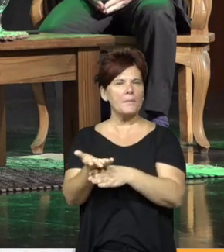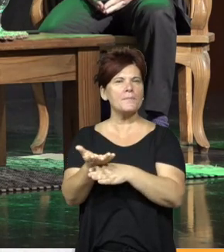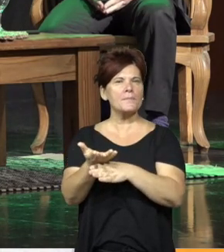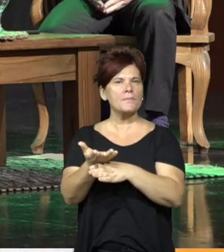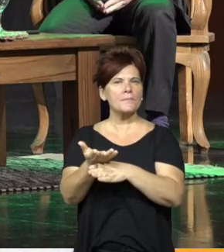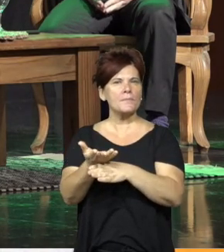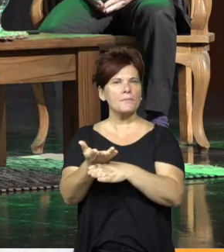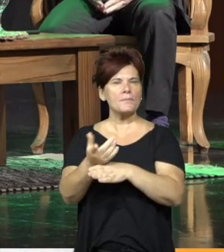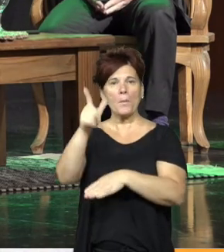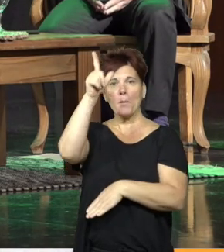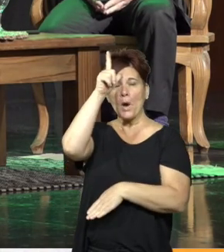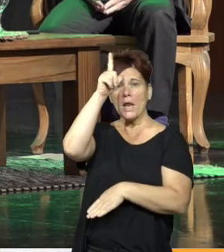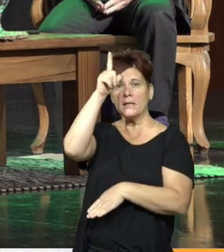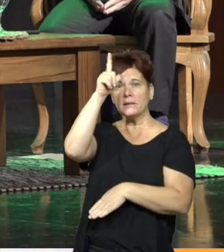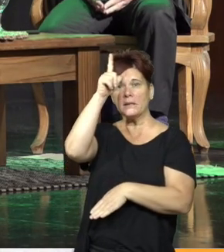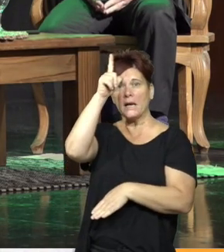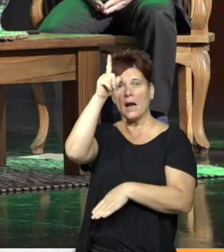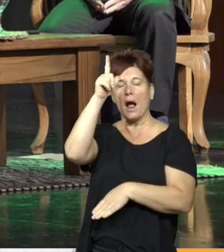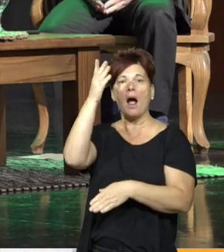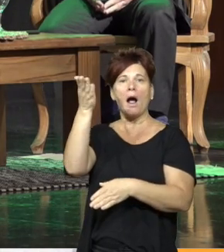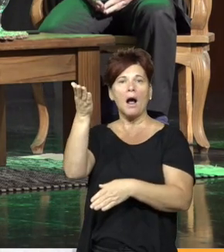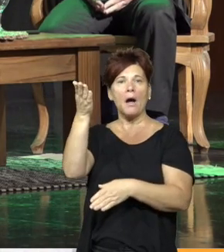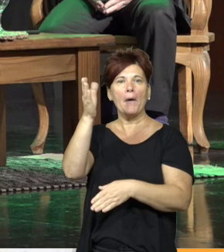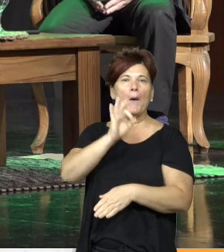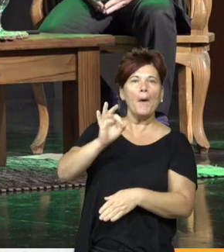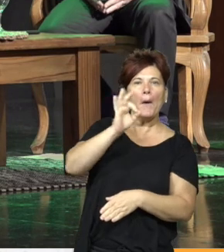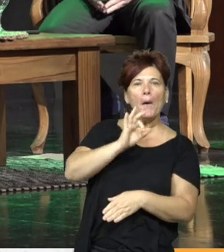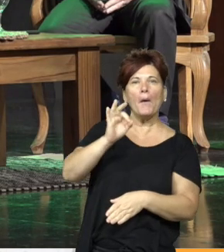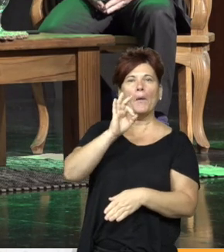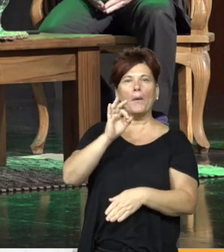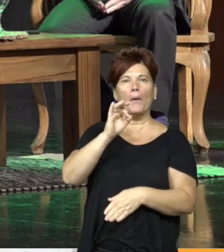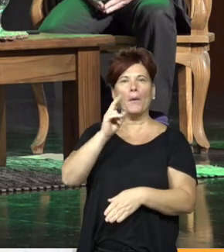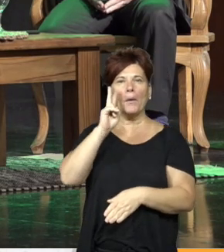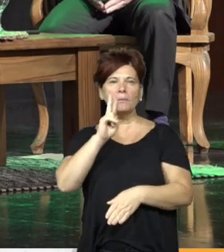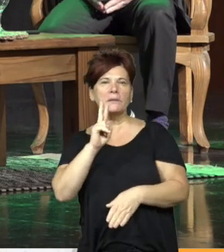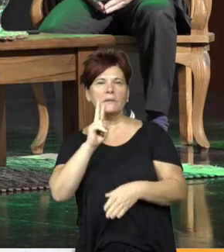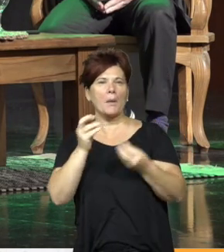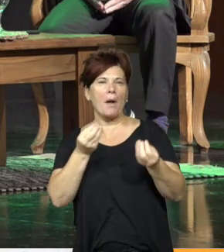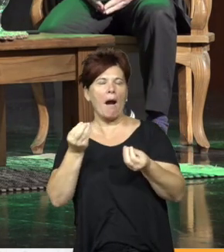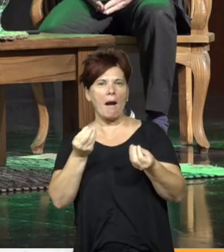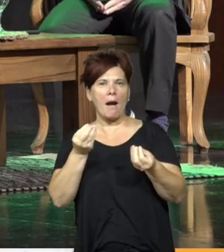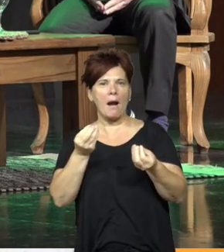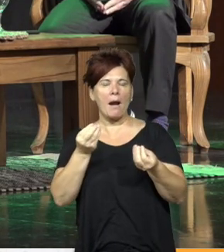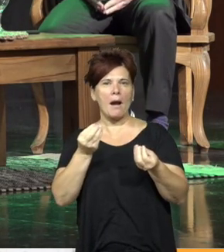policía y ministro público observando observar los